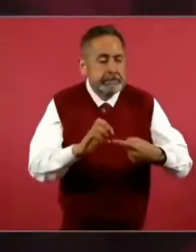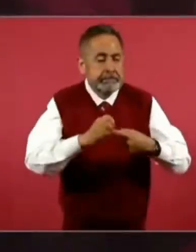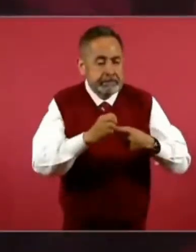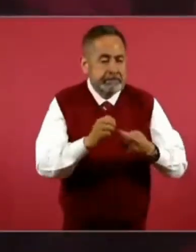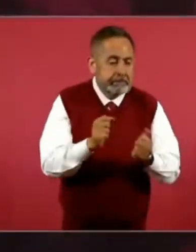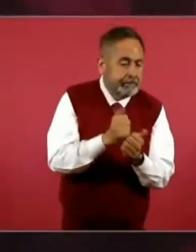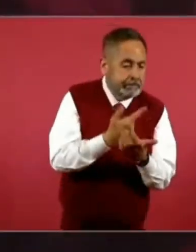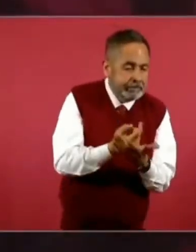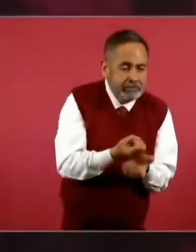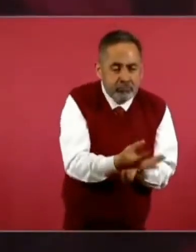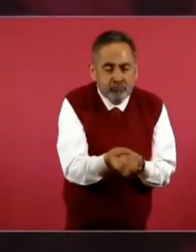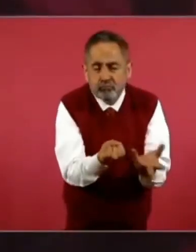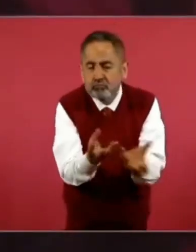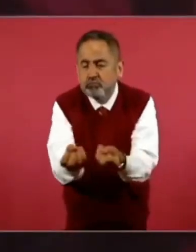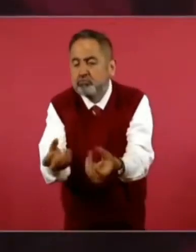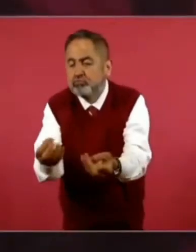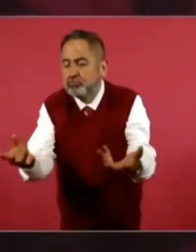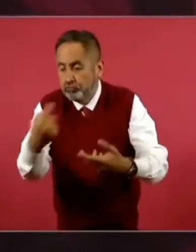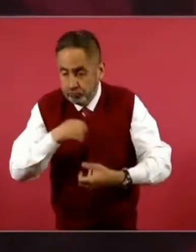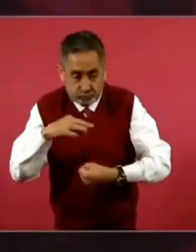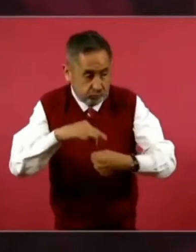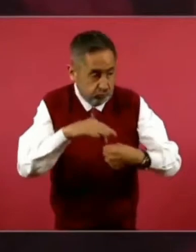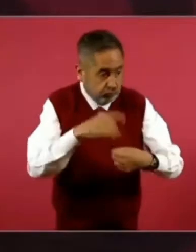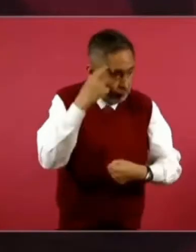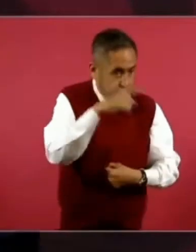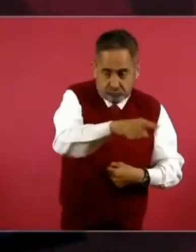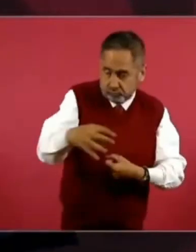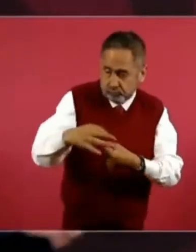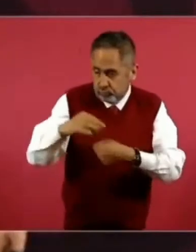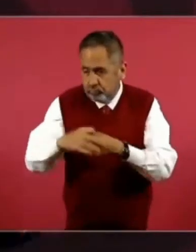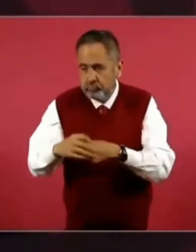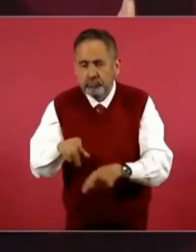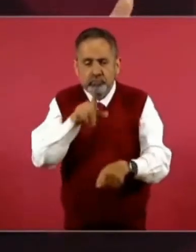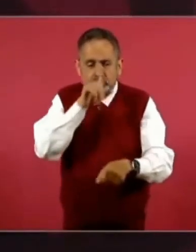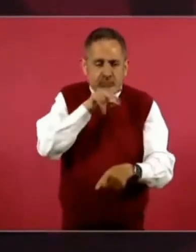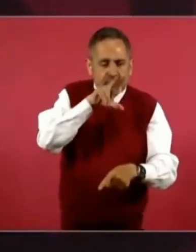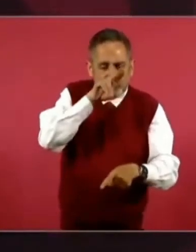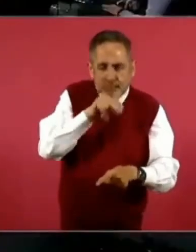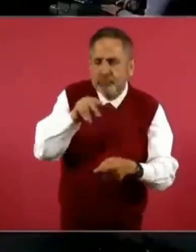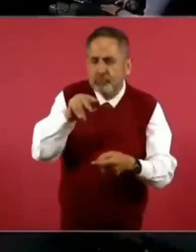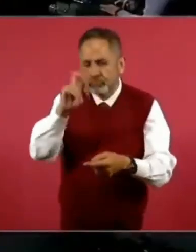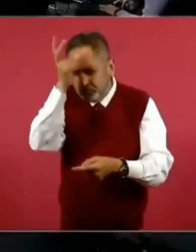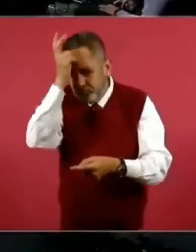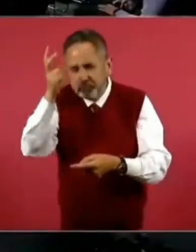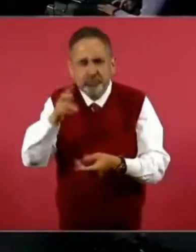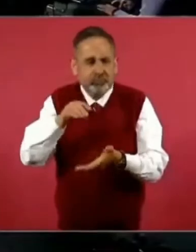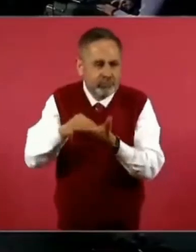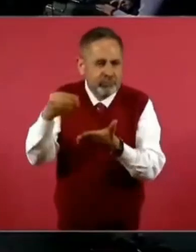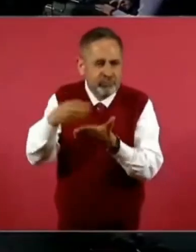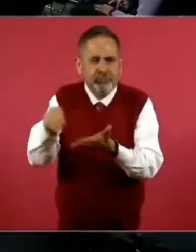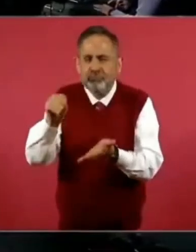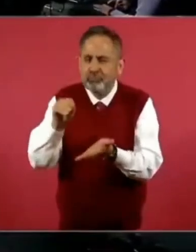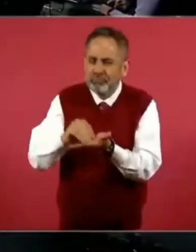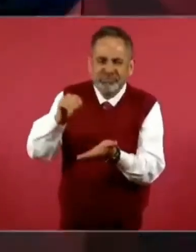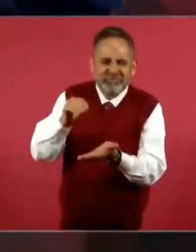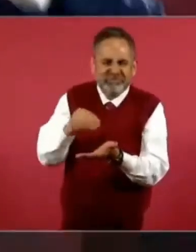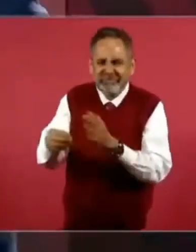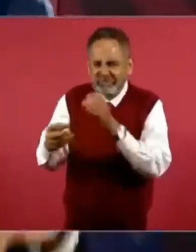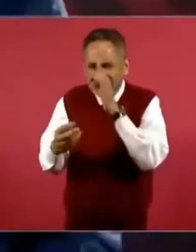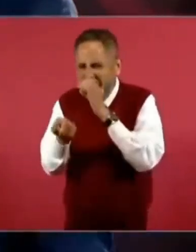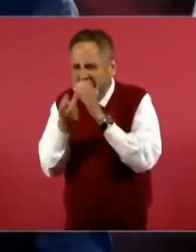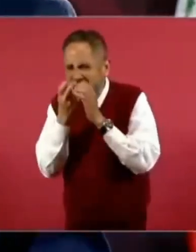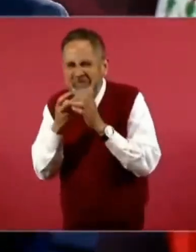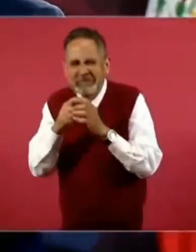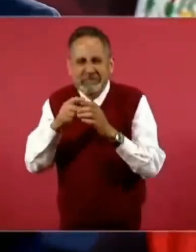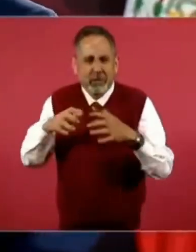gorgojo y pollos, patos, chivos, borregos, puercos, cochinos, marranos,